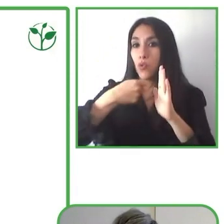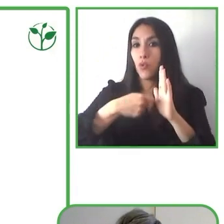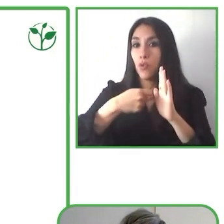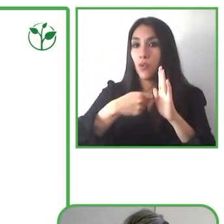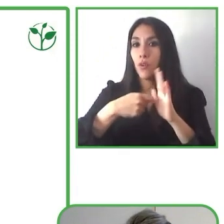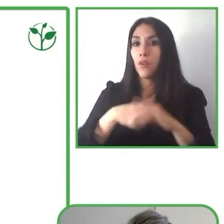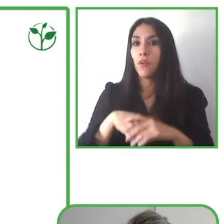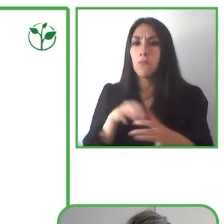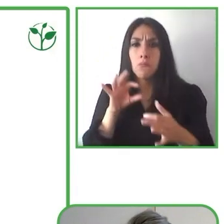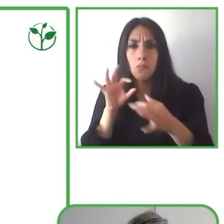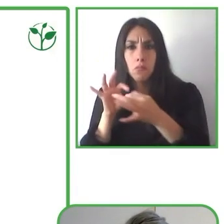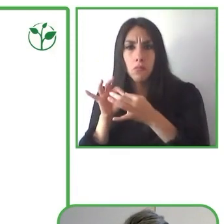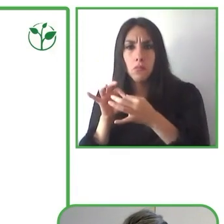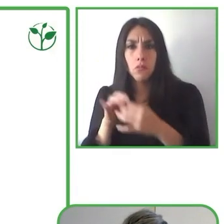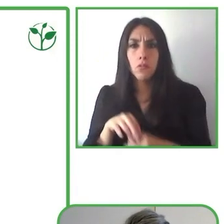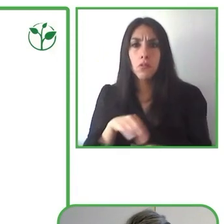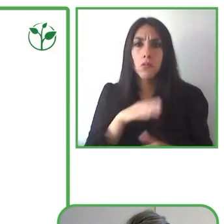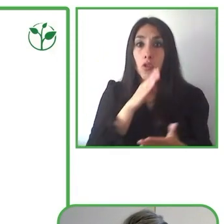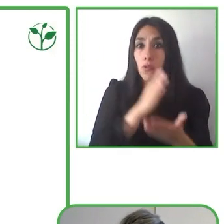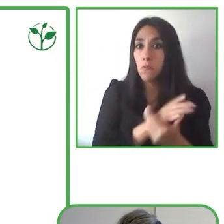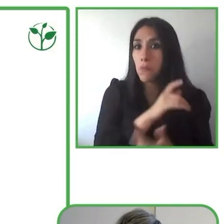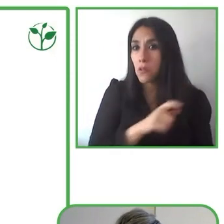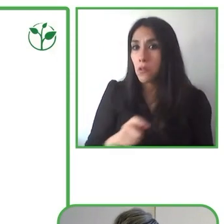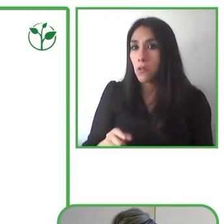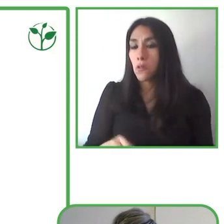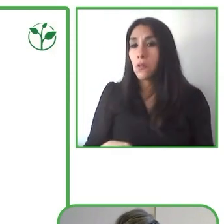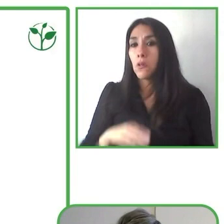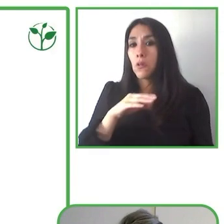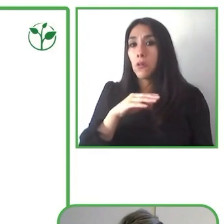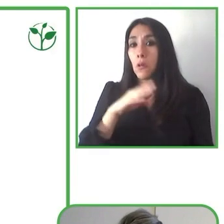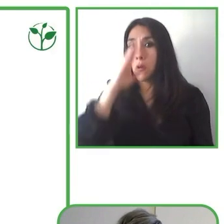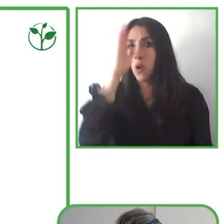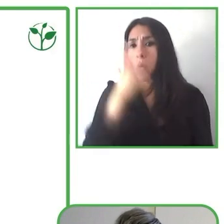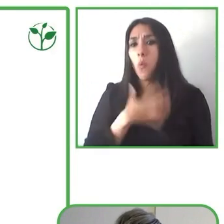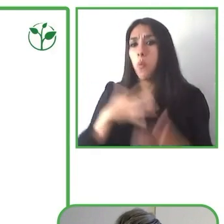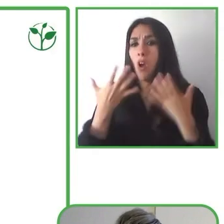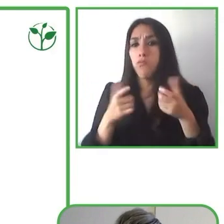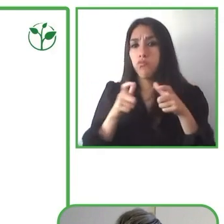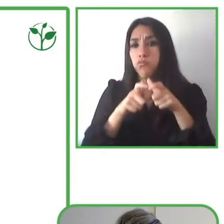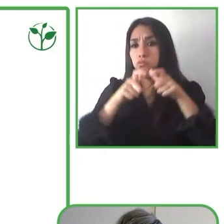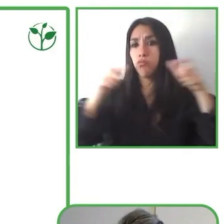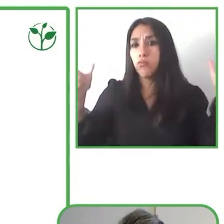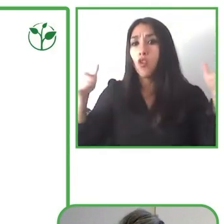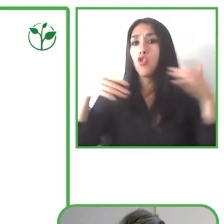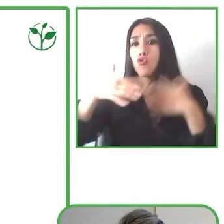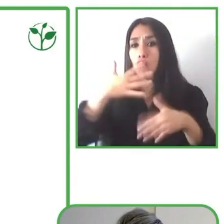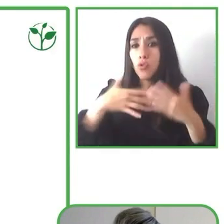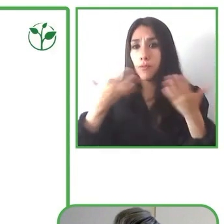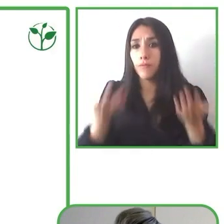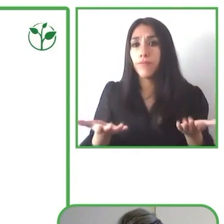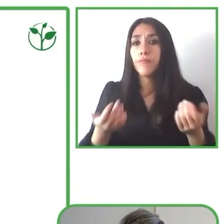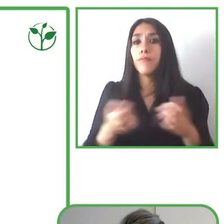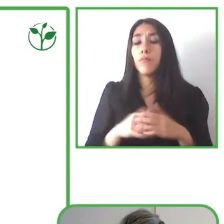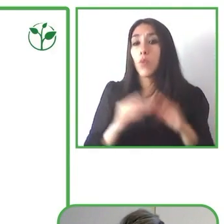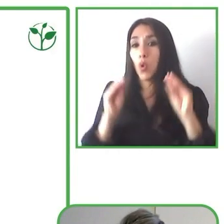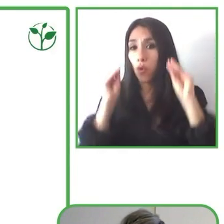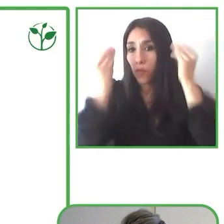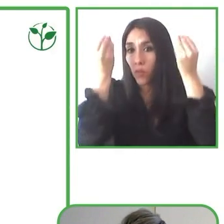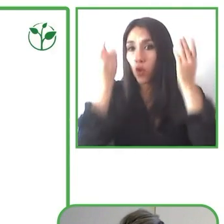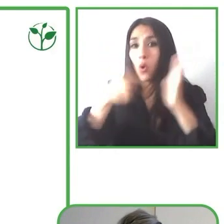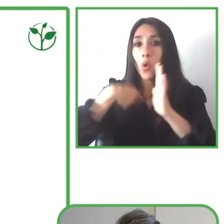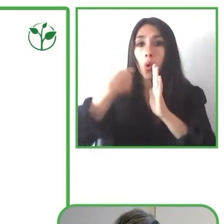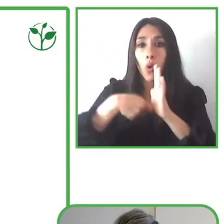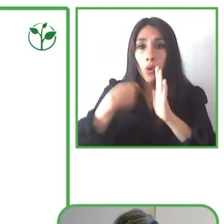social. Esta es la juventud del proyecto Benká visitando el Congreso Nacional de